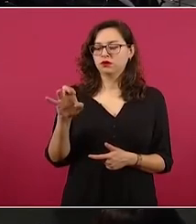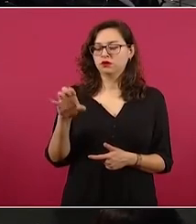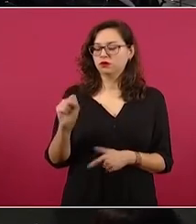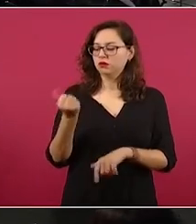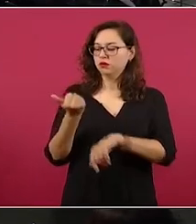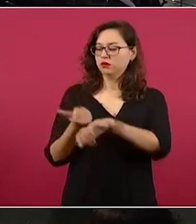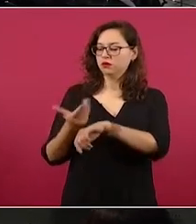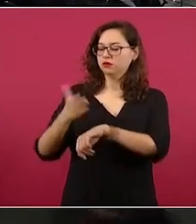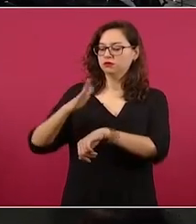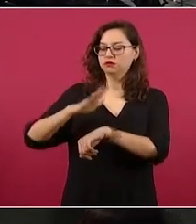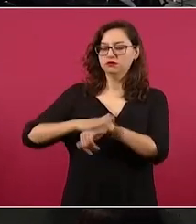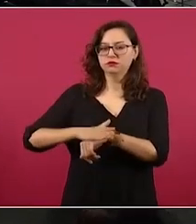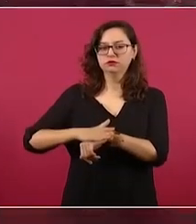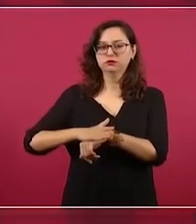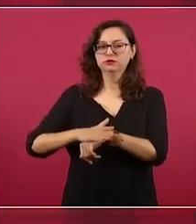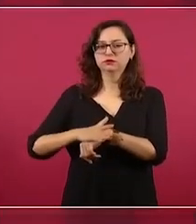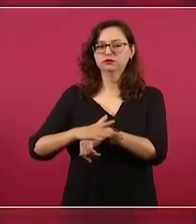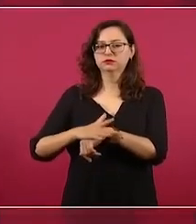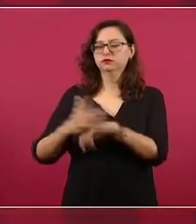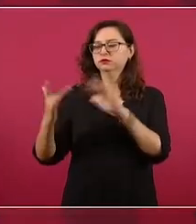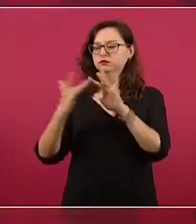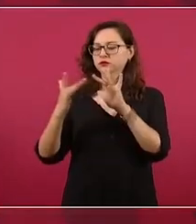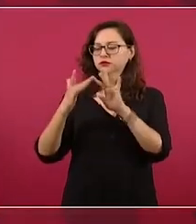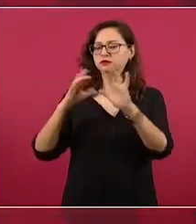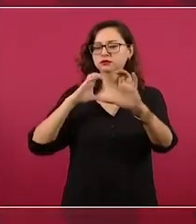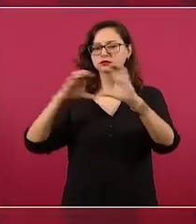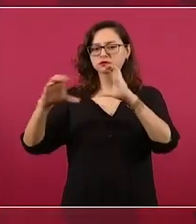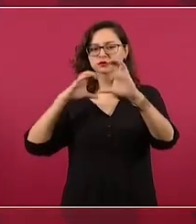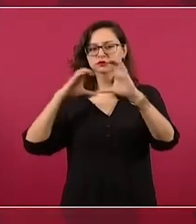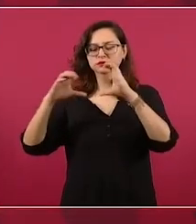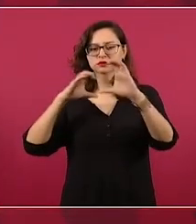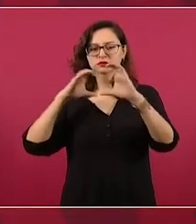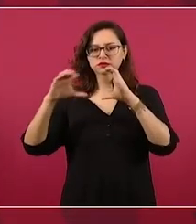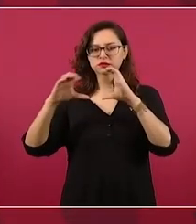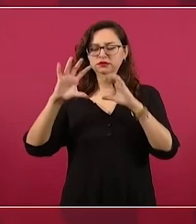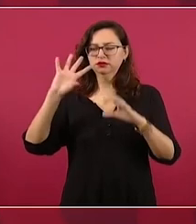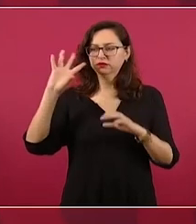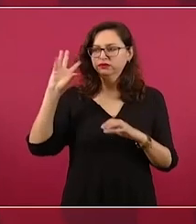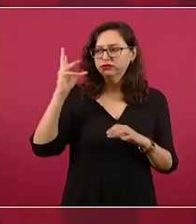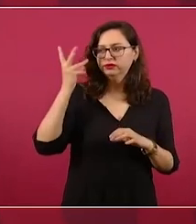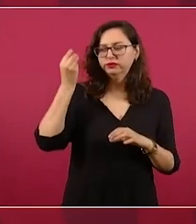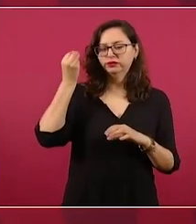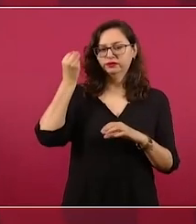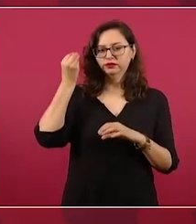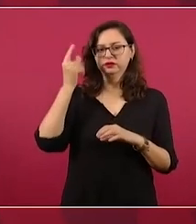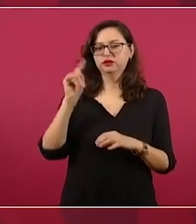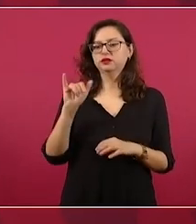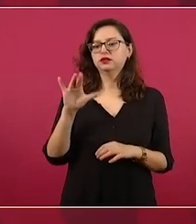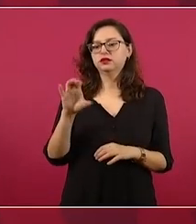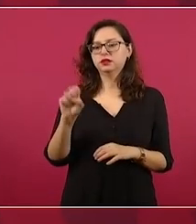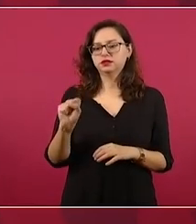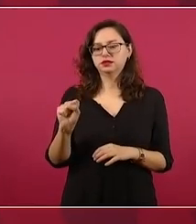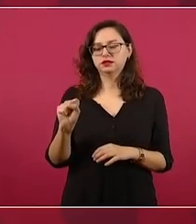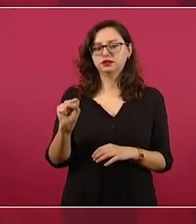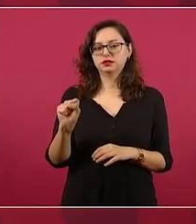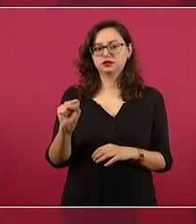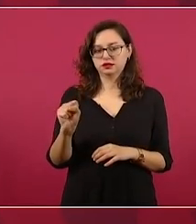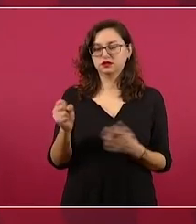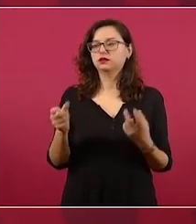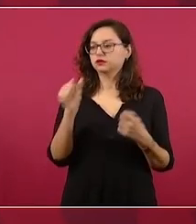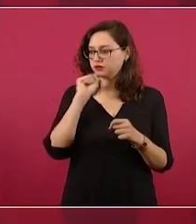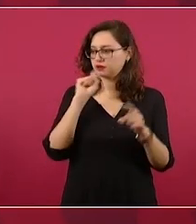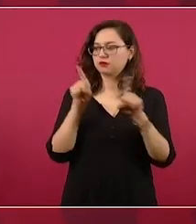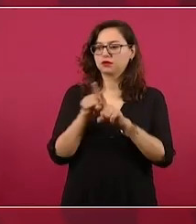administrador general de Comunicación y Tecnologías de la Información, que nos